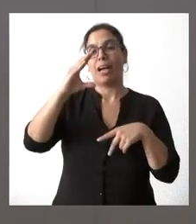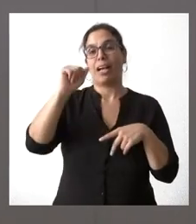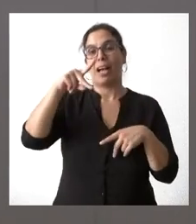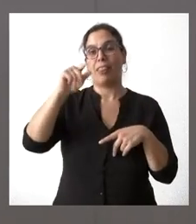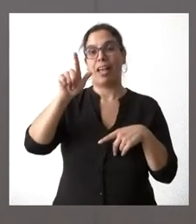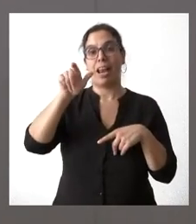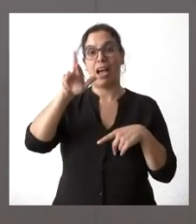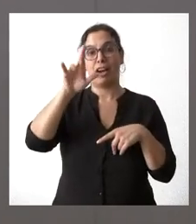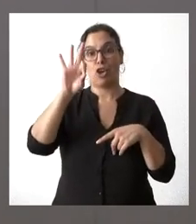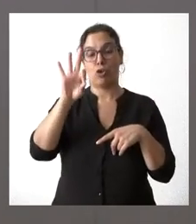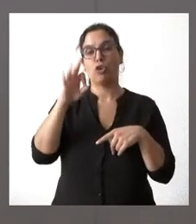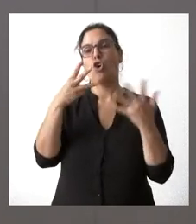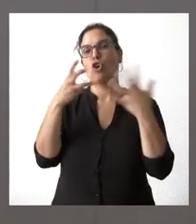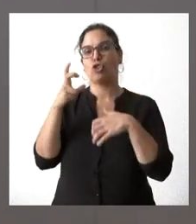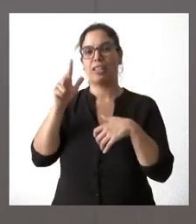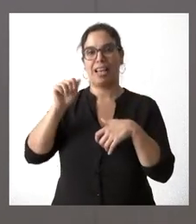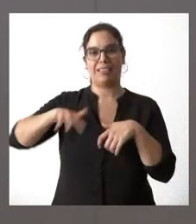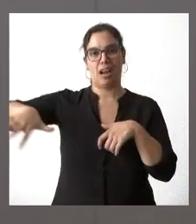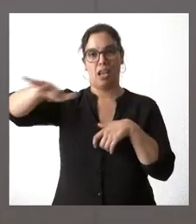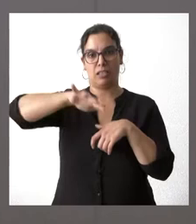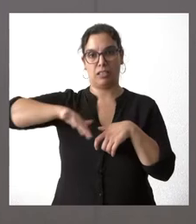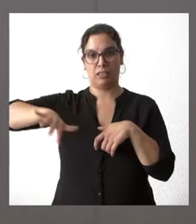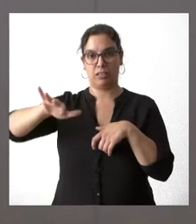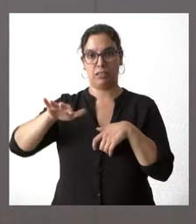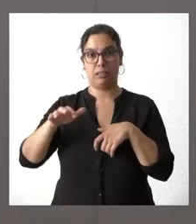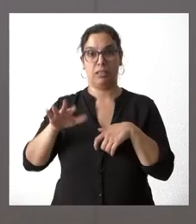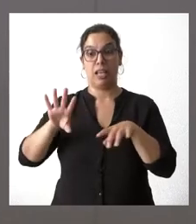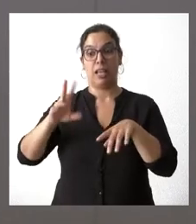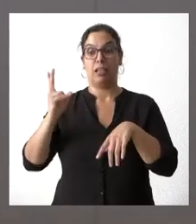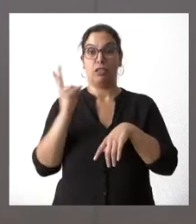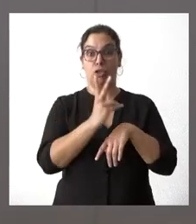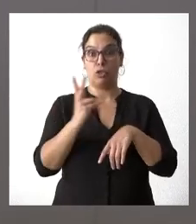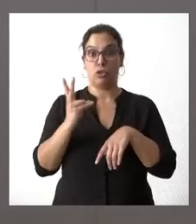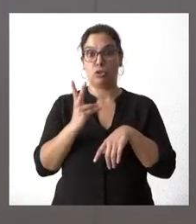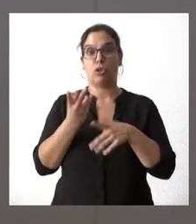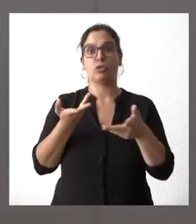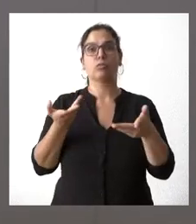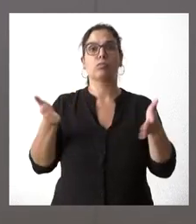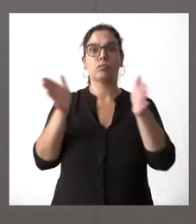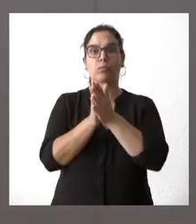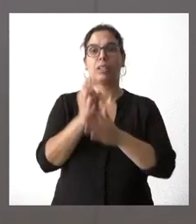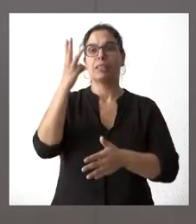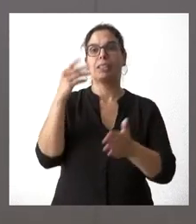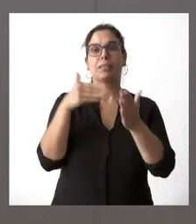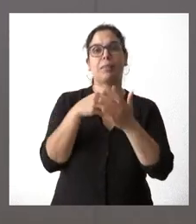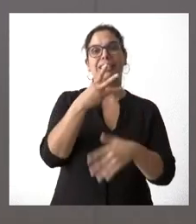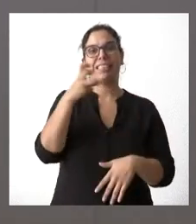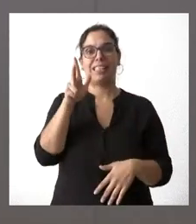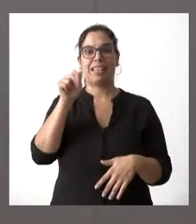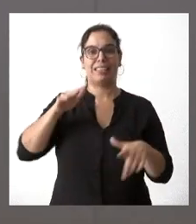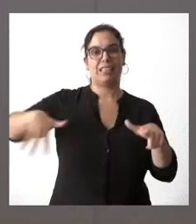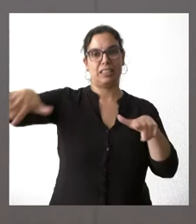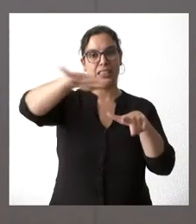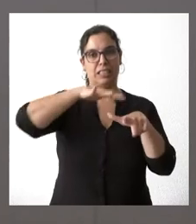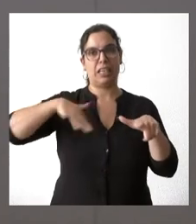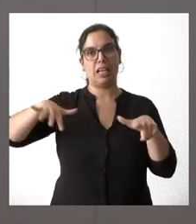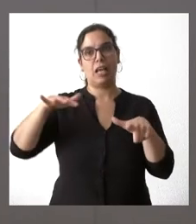800 hectáreas. Estaríamos hablando, entre los dos incendios de Salamanca, unas 3.300 hectáreas, una cifra